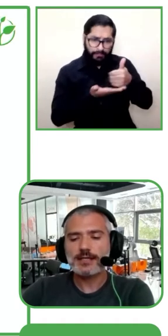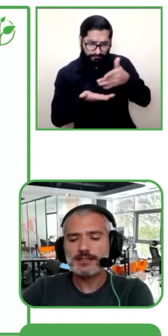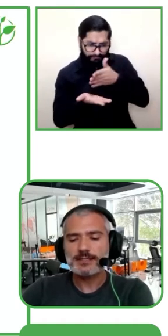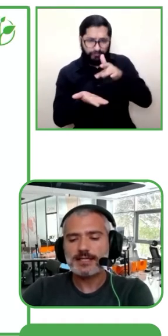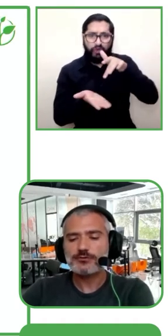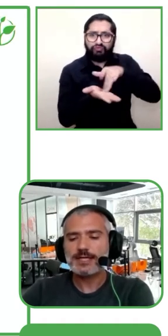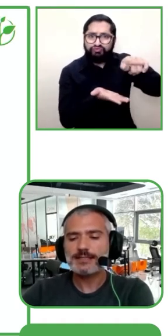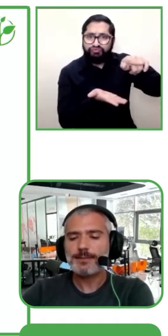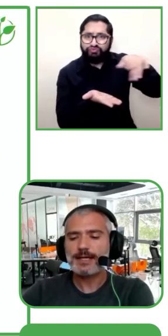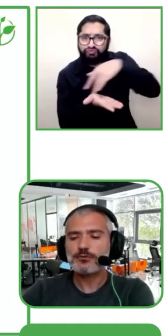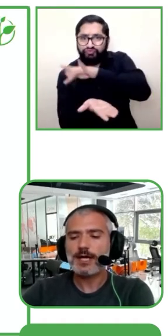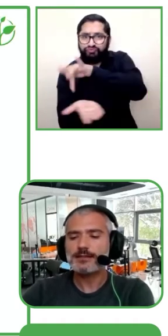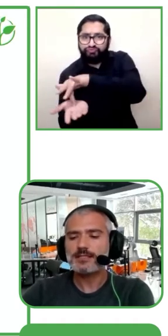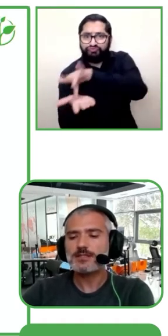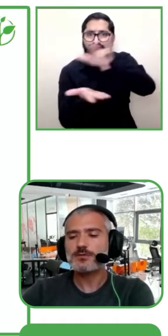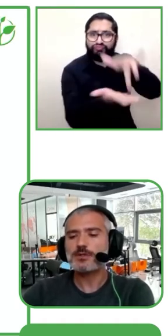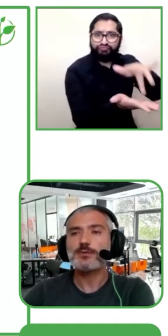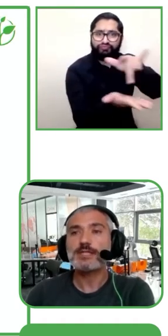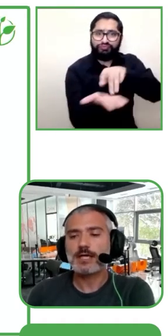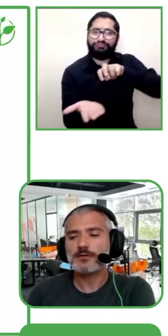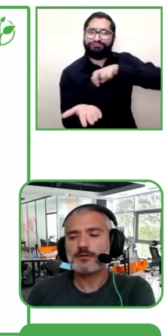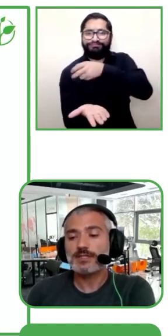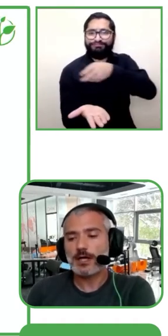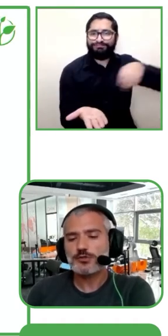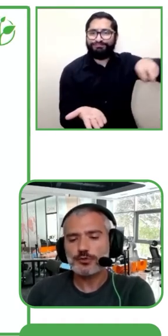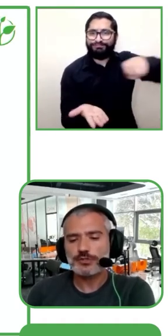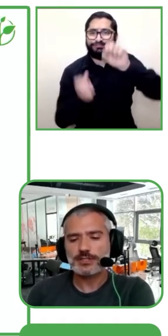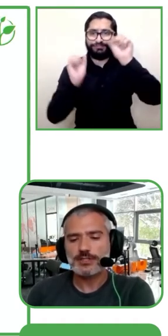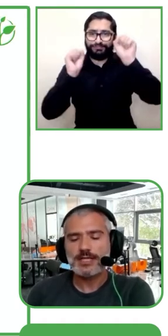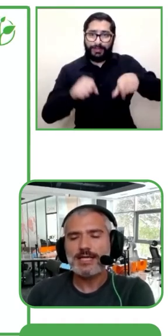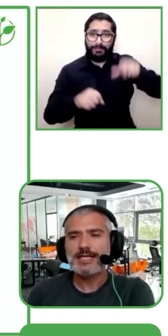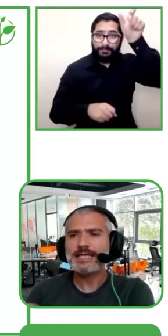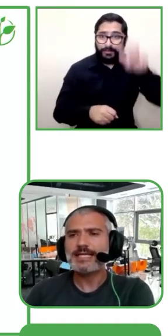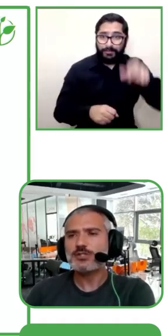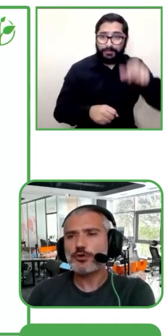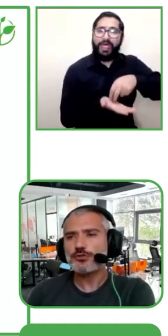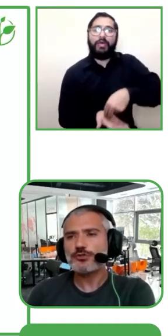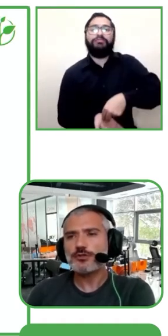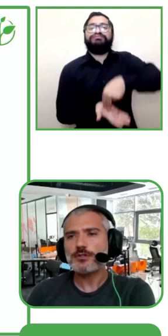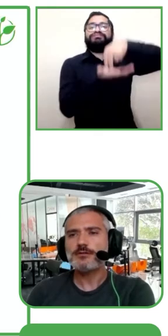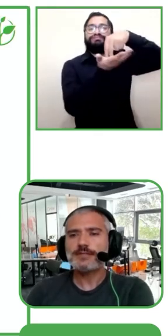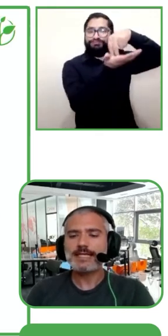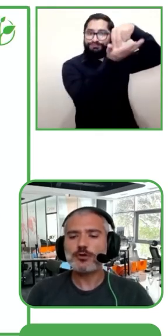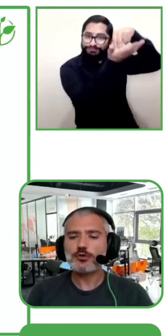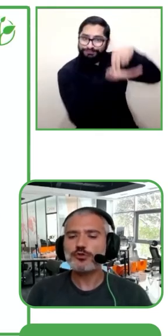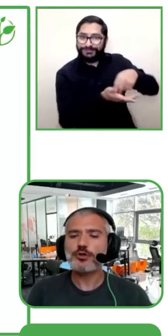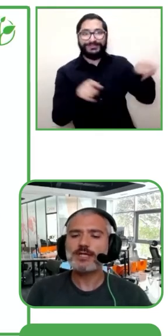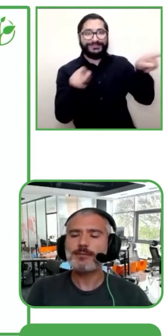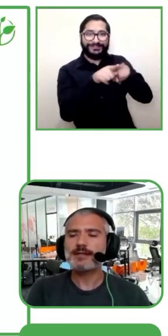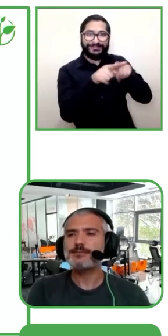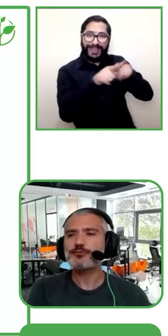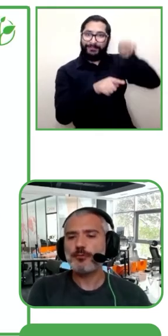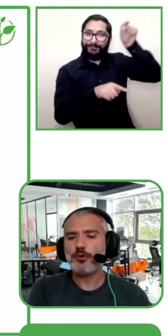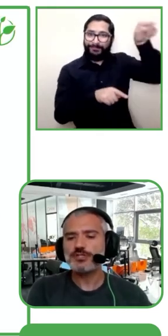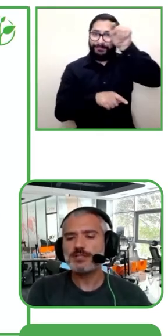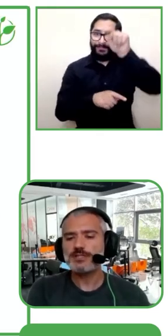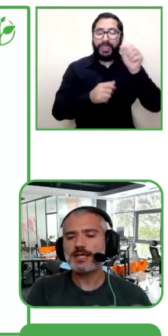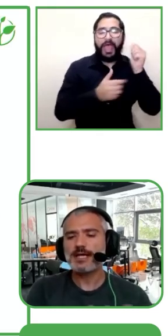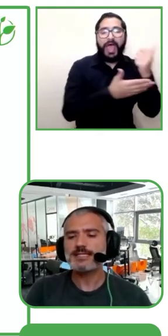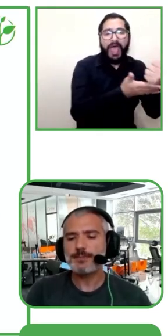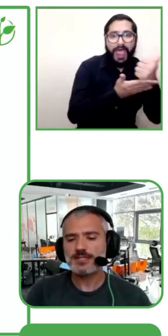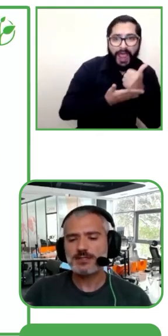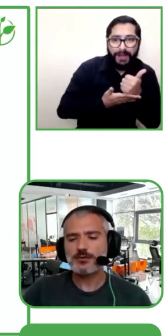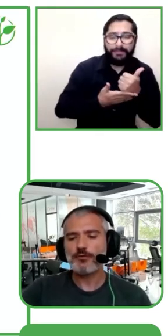estas permiten una vida social más activa compartir con otros en tiendas también